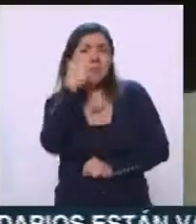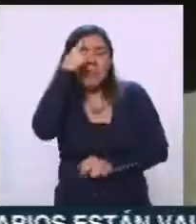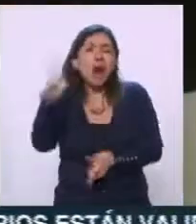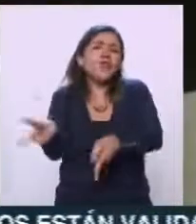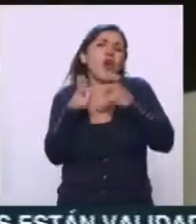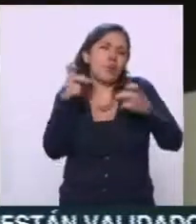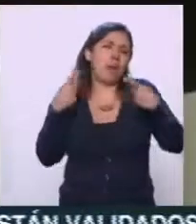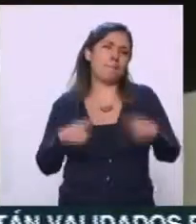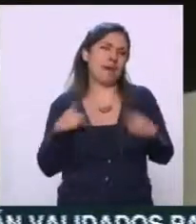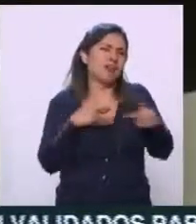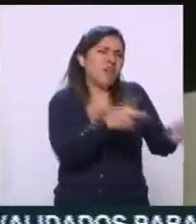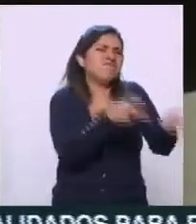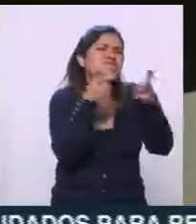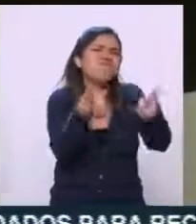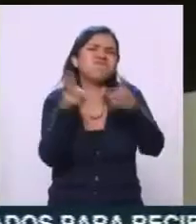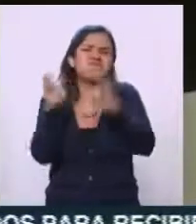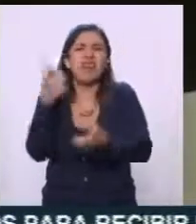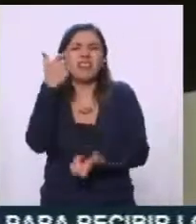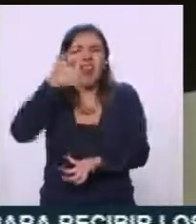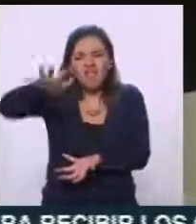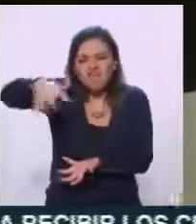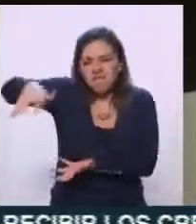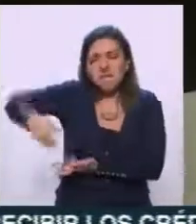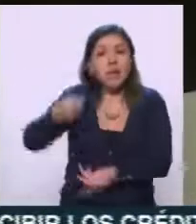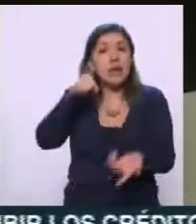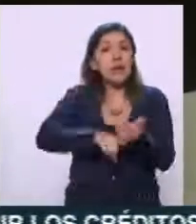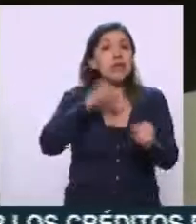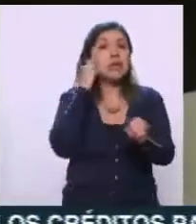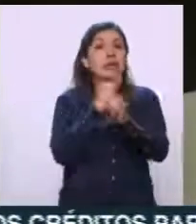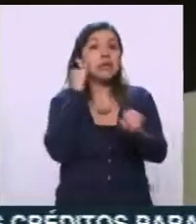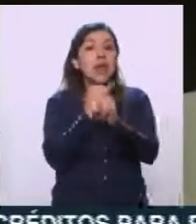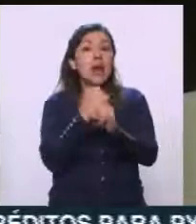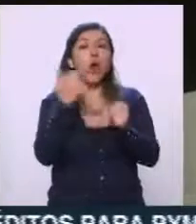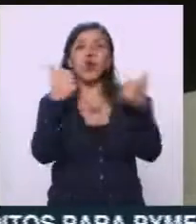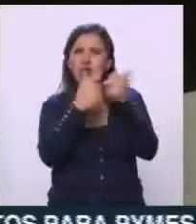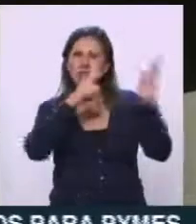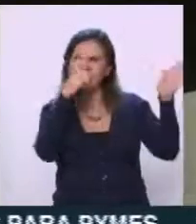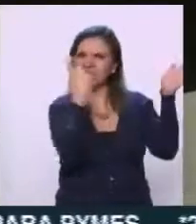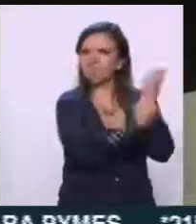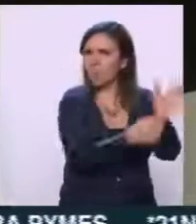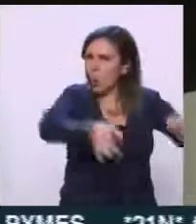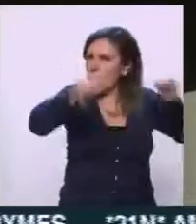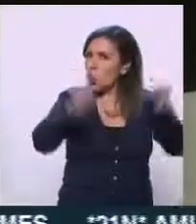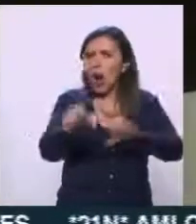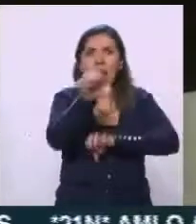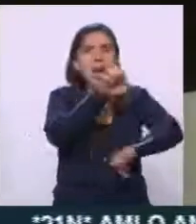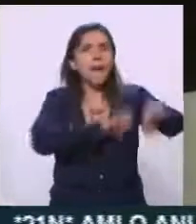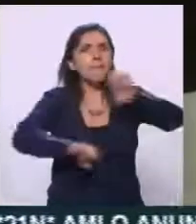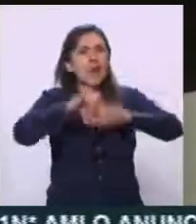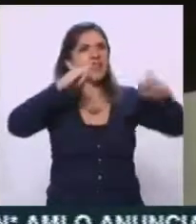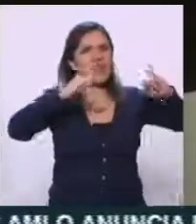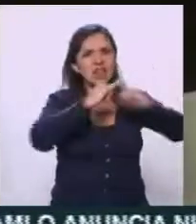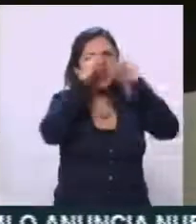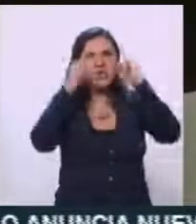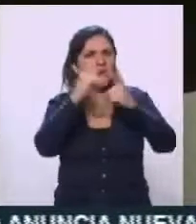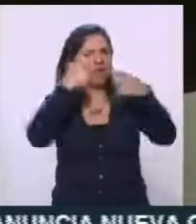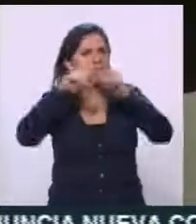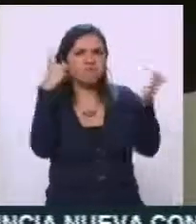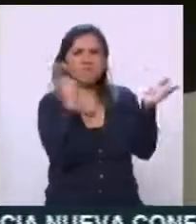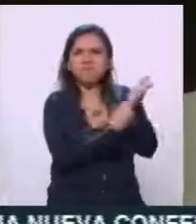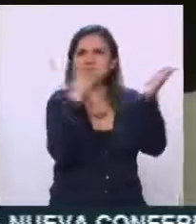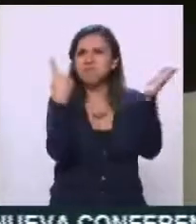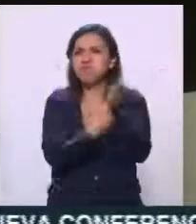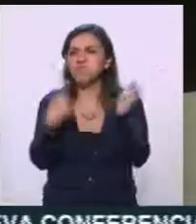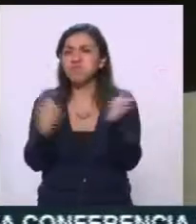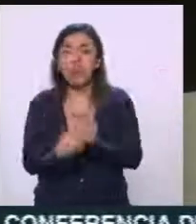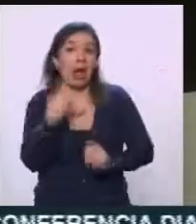robar a la gente, es para captar dinero, los venden online, utilizan logos de instituciones, pero también de empresas,